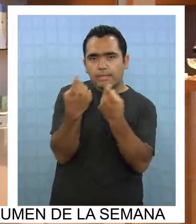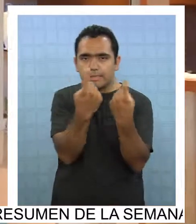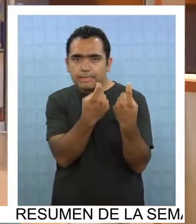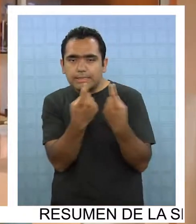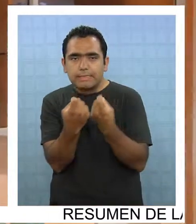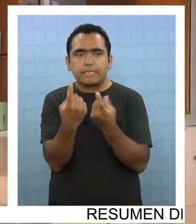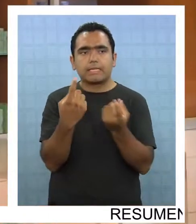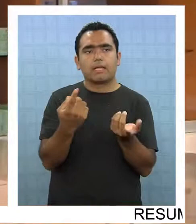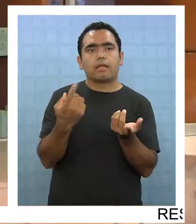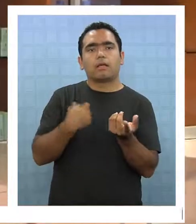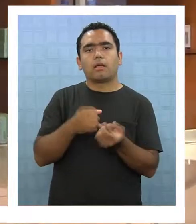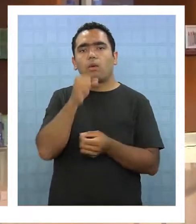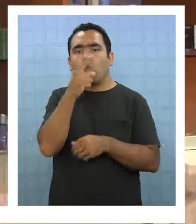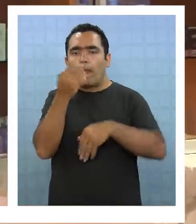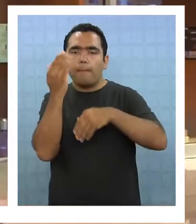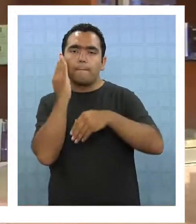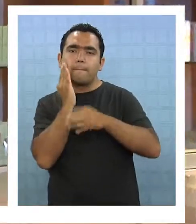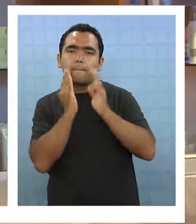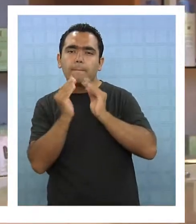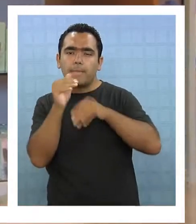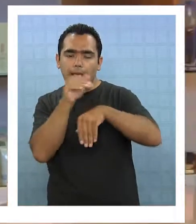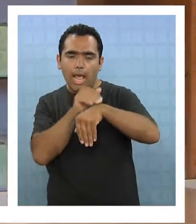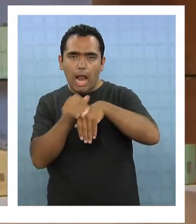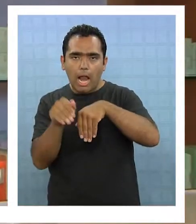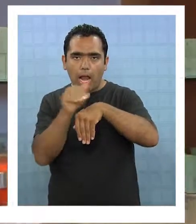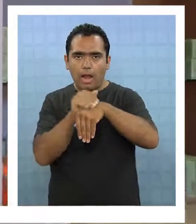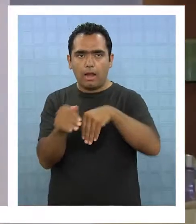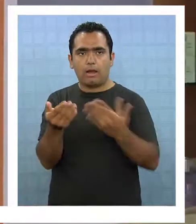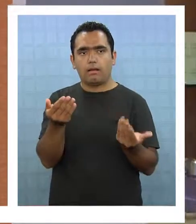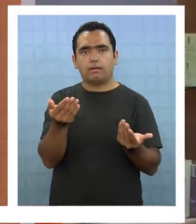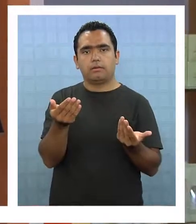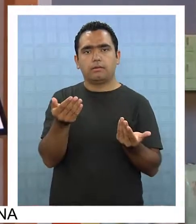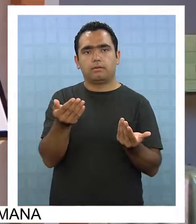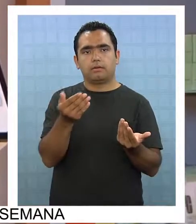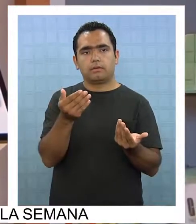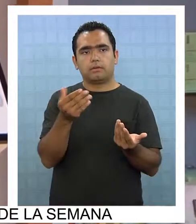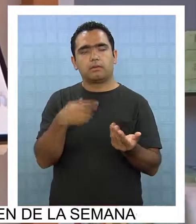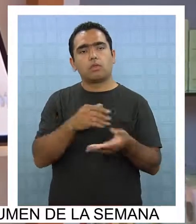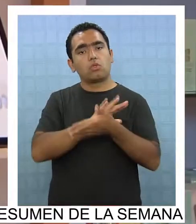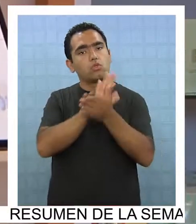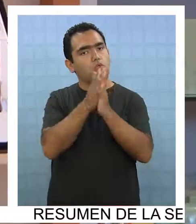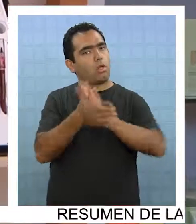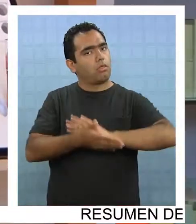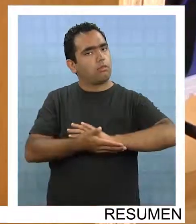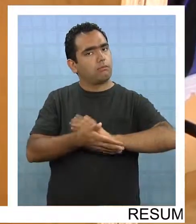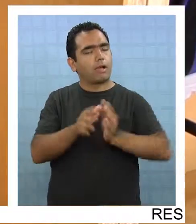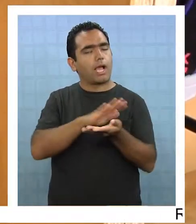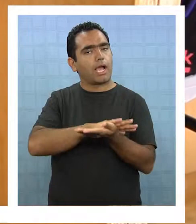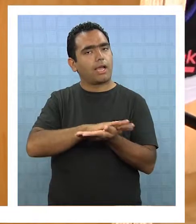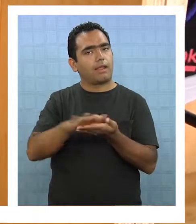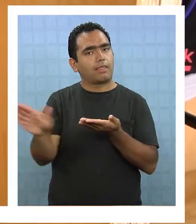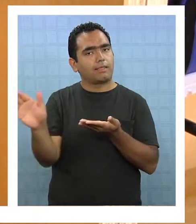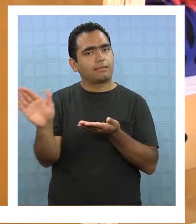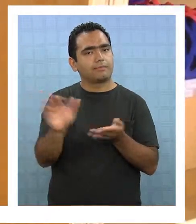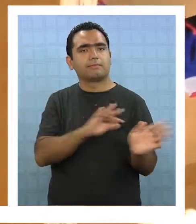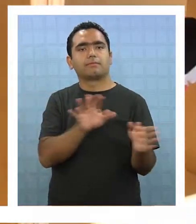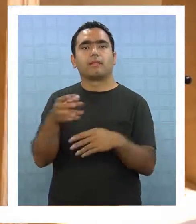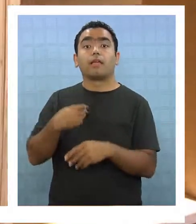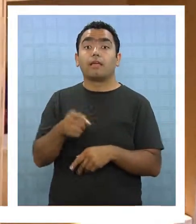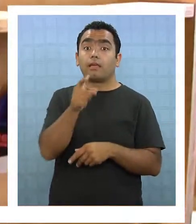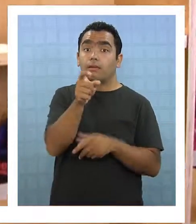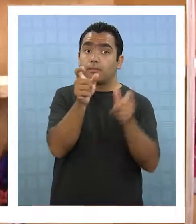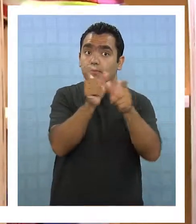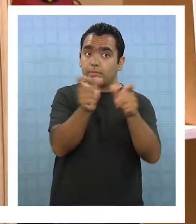diagnosticar también qué tipo de piel es la que tienes, y todo es gratuito. Y para quienes